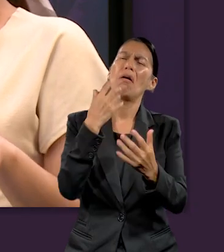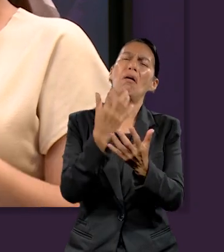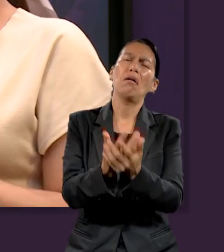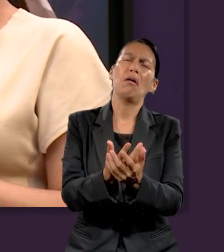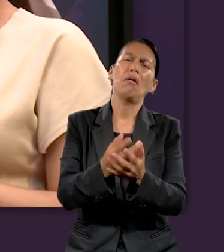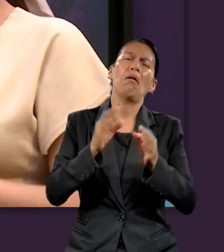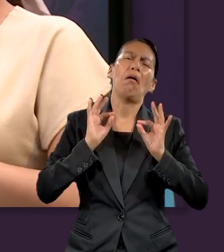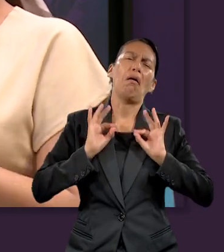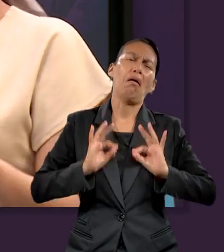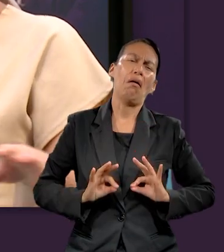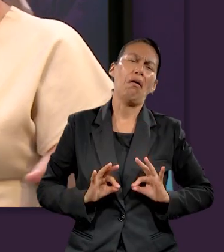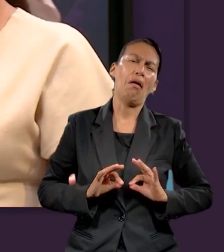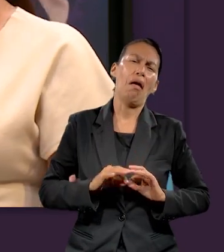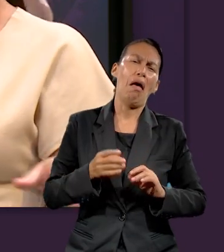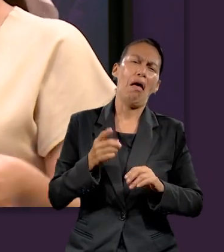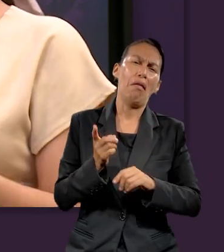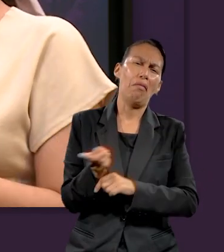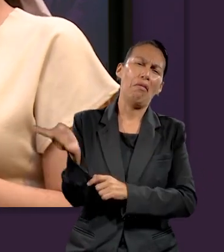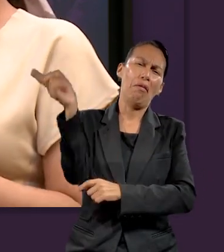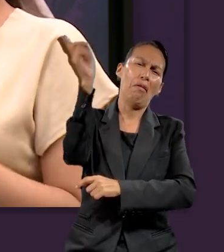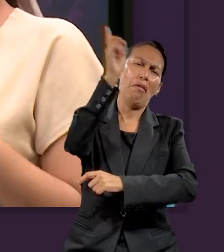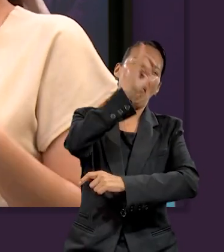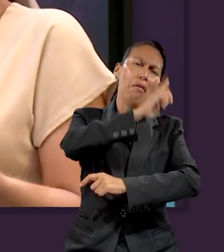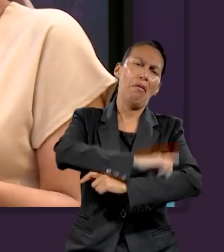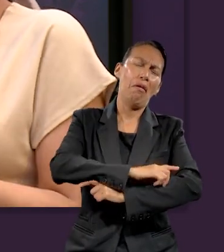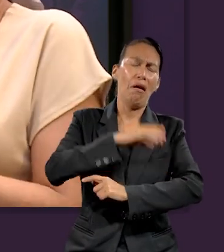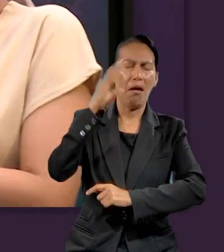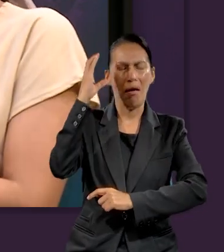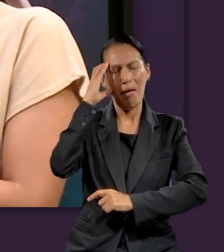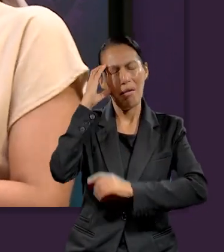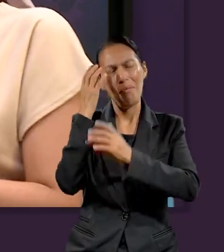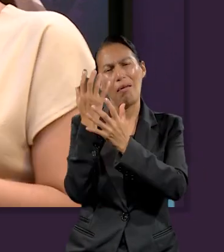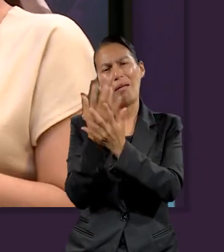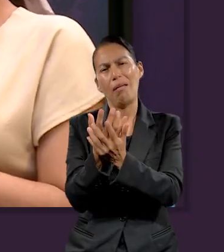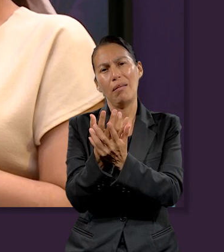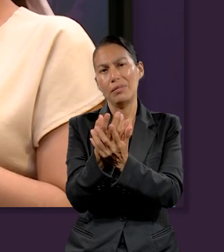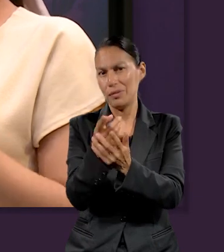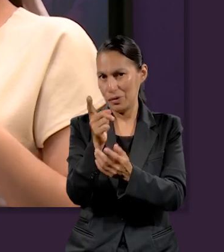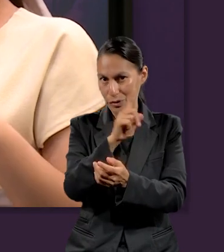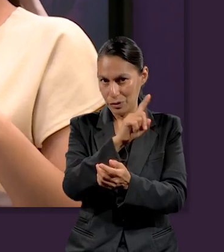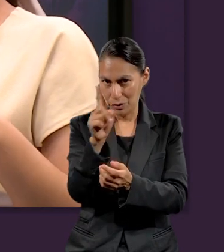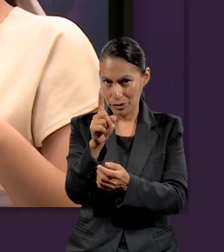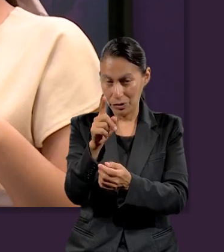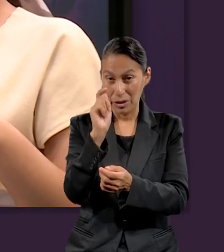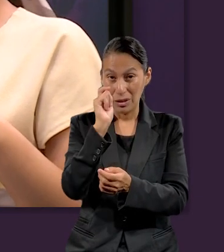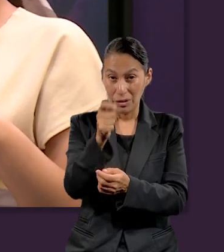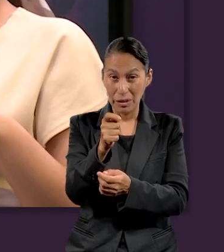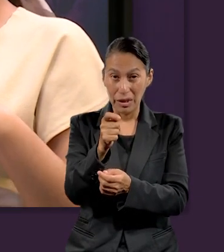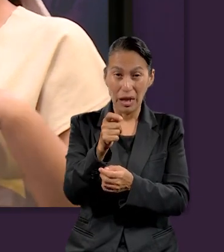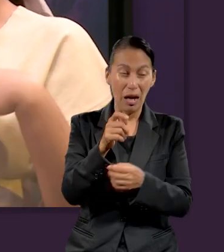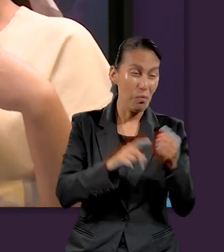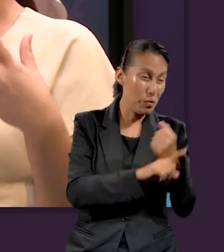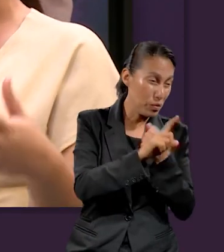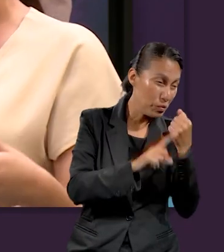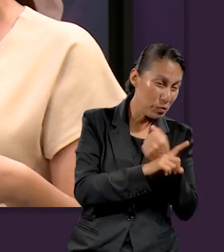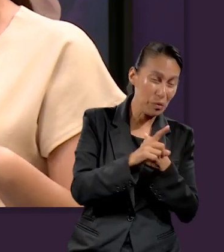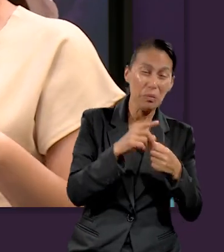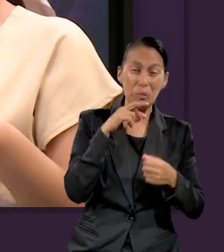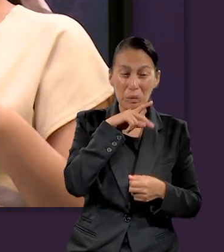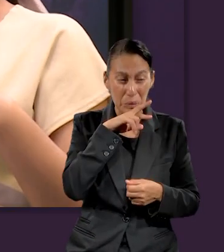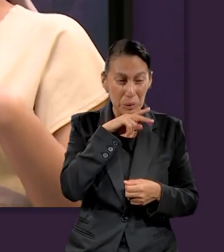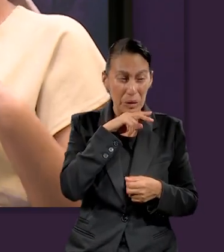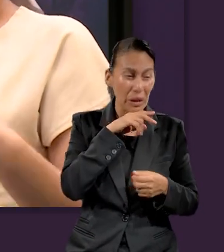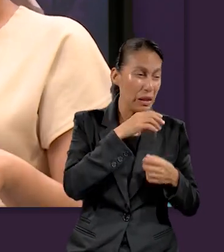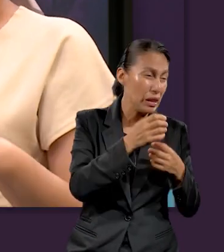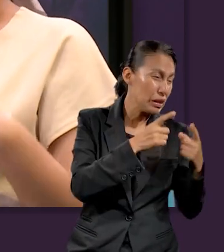sábado de descansar, me voy a quedar todo el día en la cama acostada. O sea, tampoco es de caer en eso, ¿no? Sino más que todo descansar de las preocupaciones,